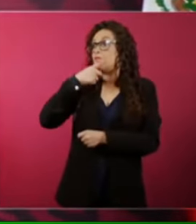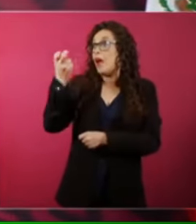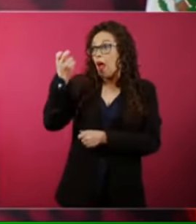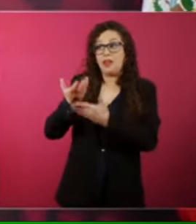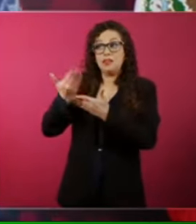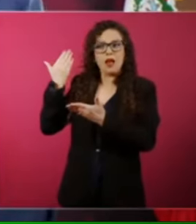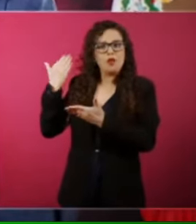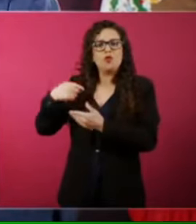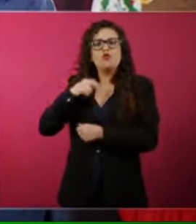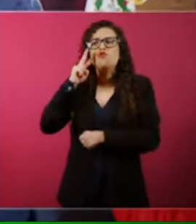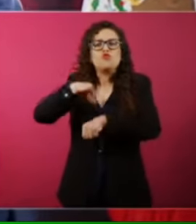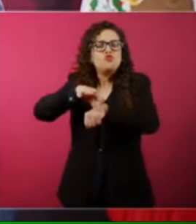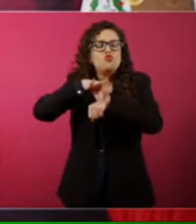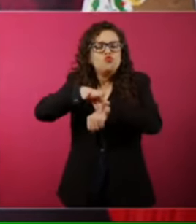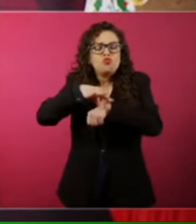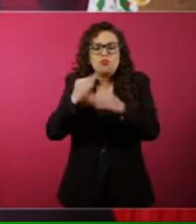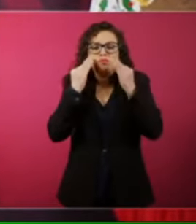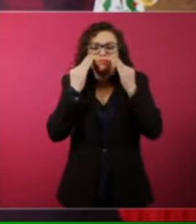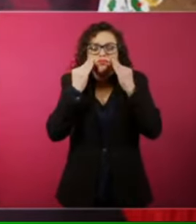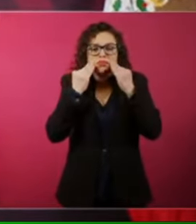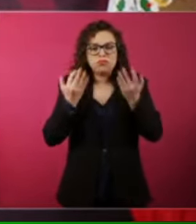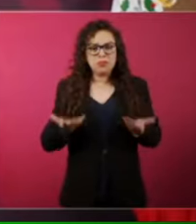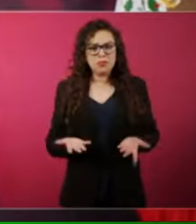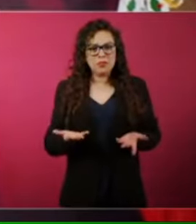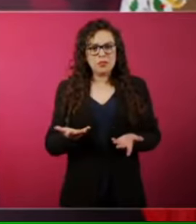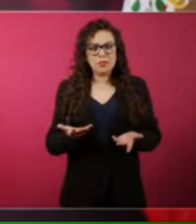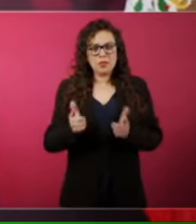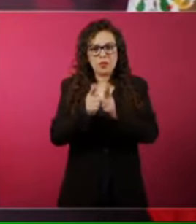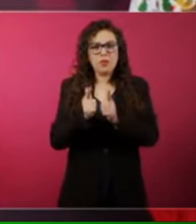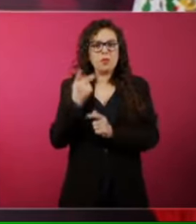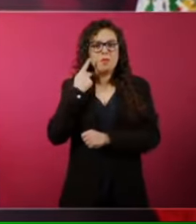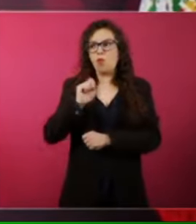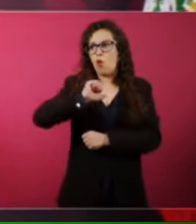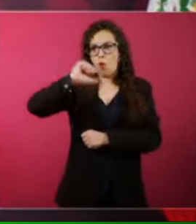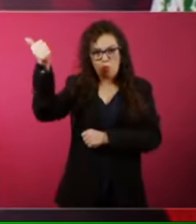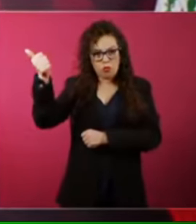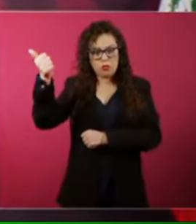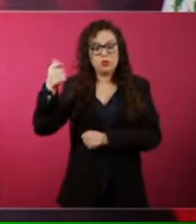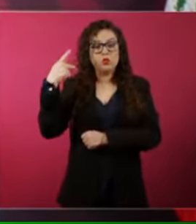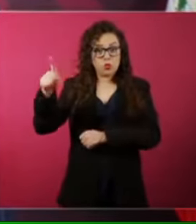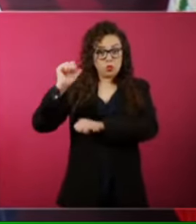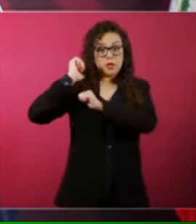autoridades de otros partidos en el gobierno